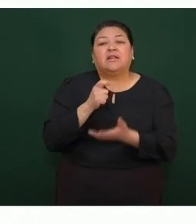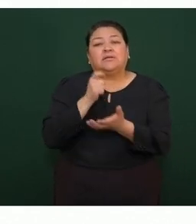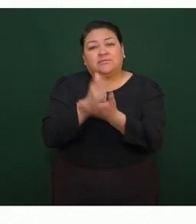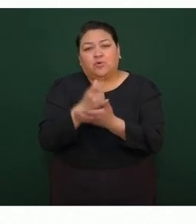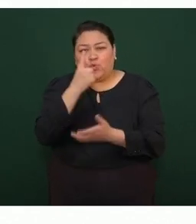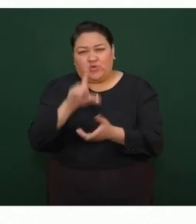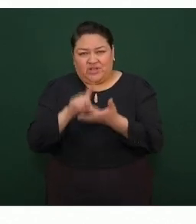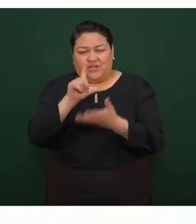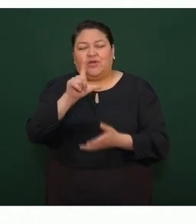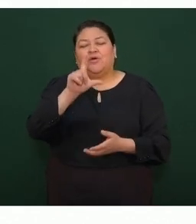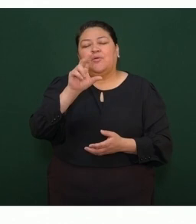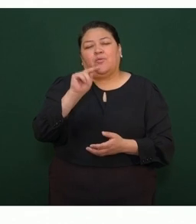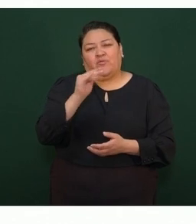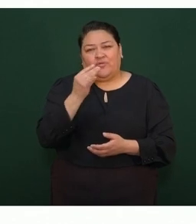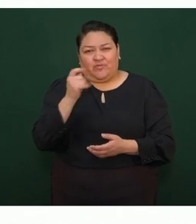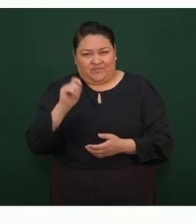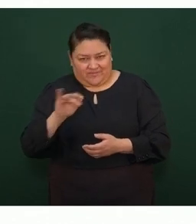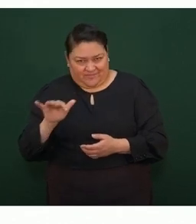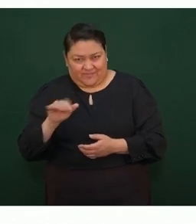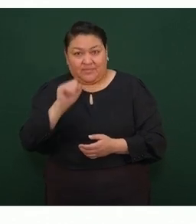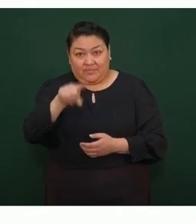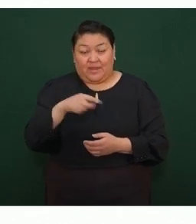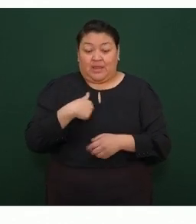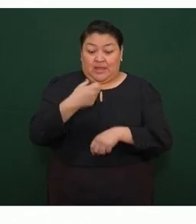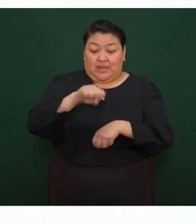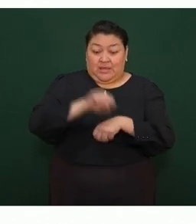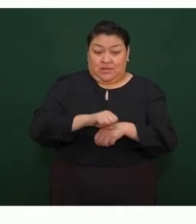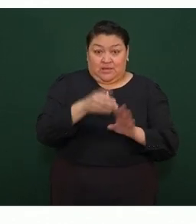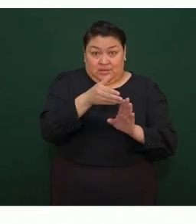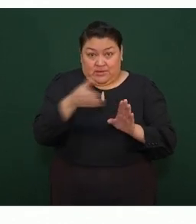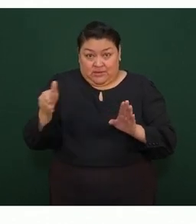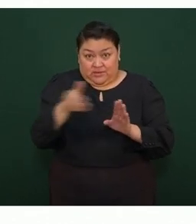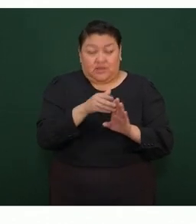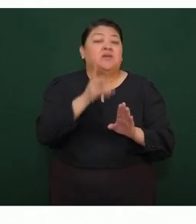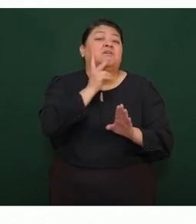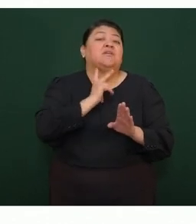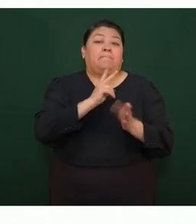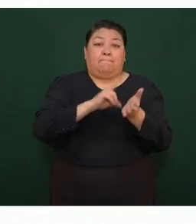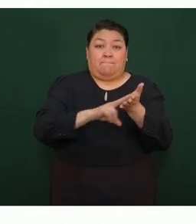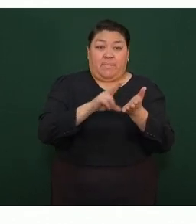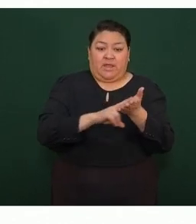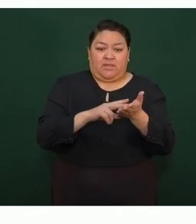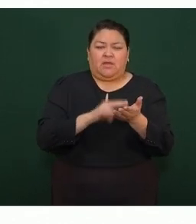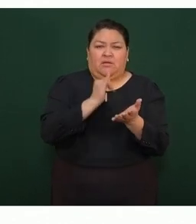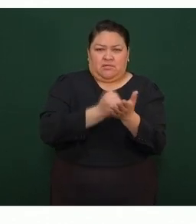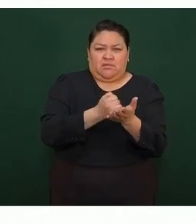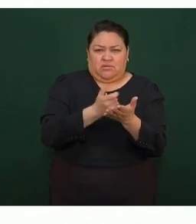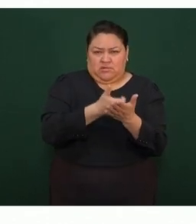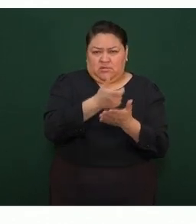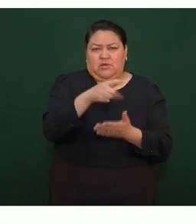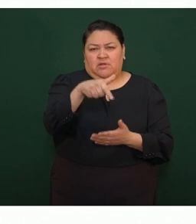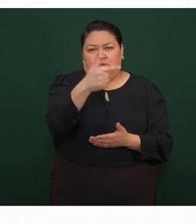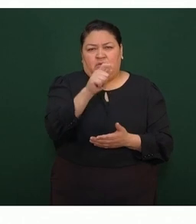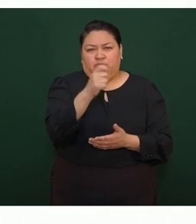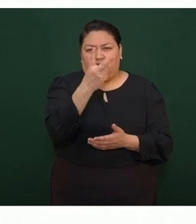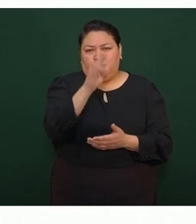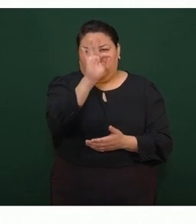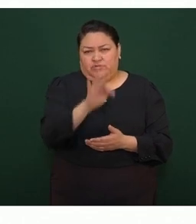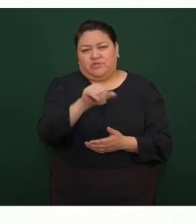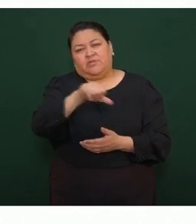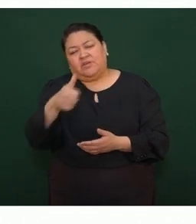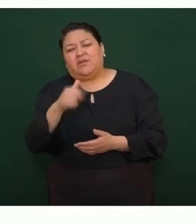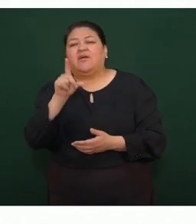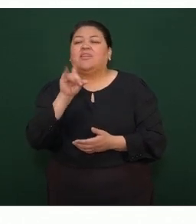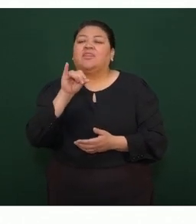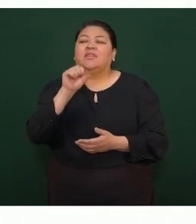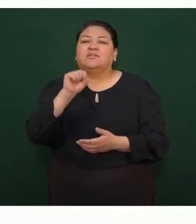con 93 centavos. En esta semana, la gasolina regular tendrá un incentivo fiscal de 13.2 por ciento, el diésel